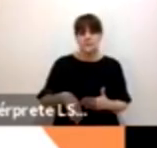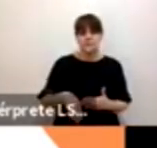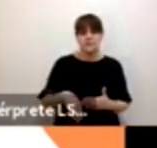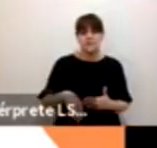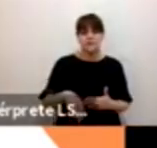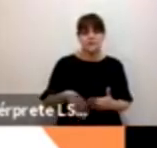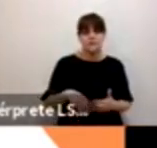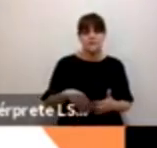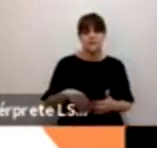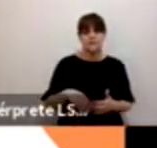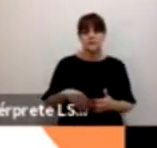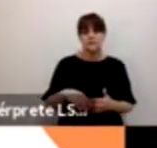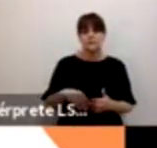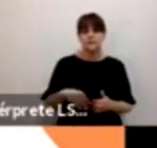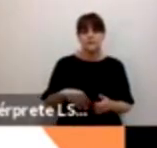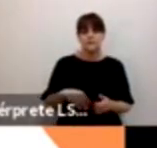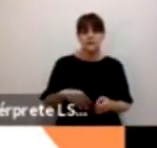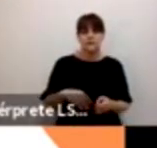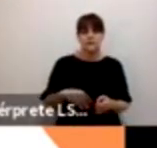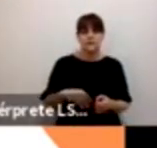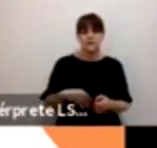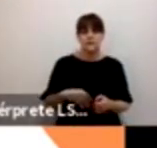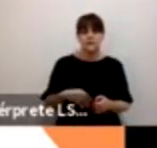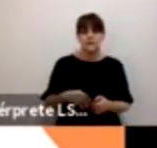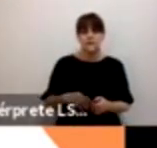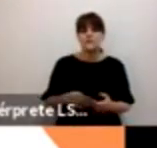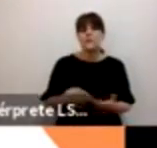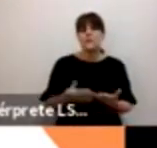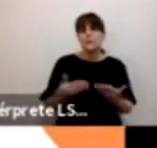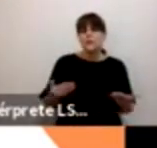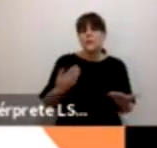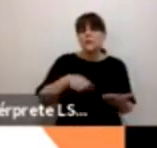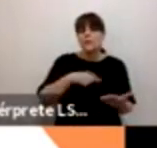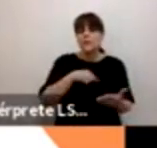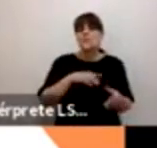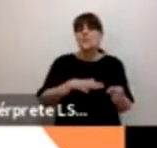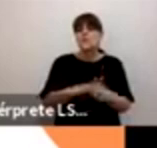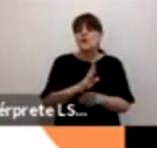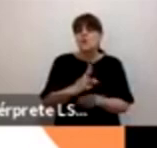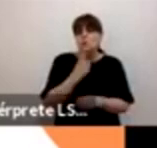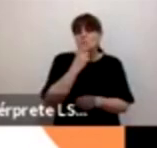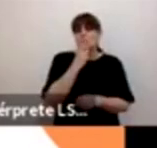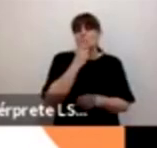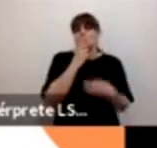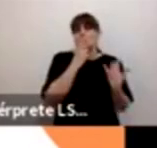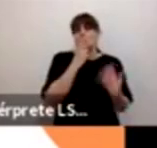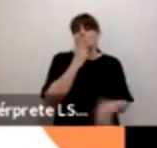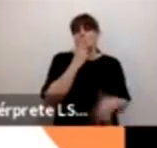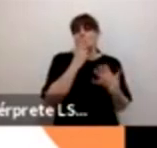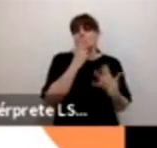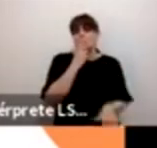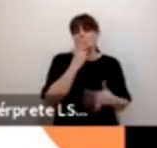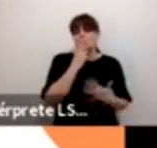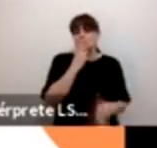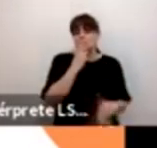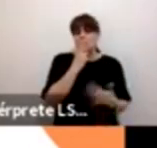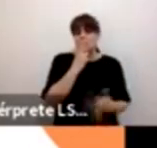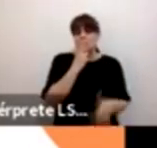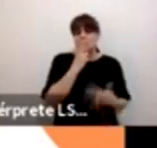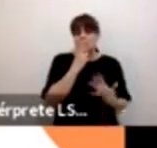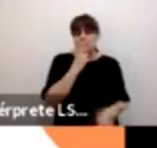la sociedad mexicana. Pues en este sentido, para nosotros la riqueza de este abordaje es que si logramos